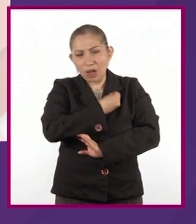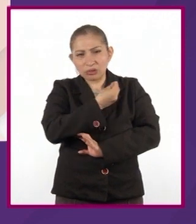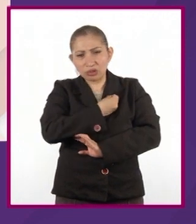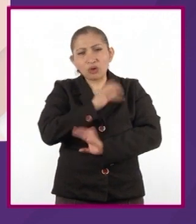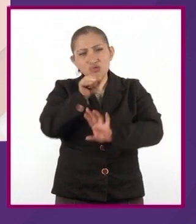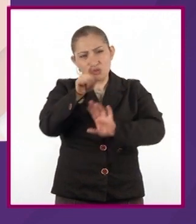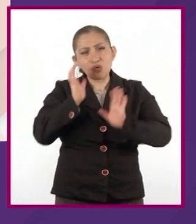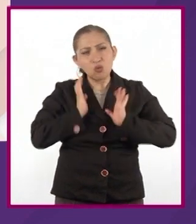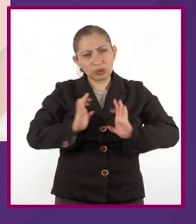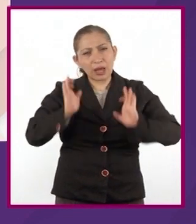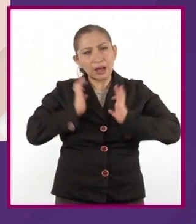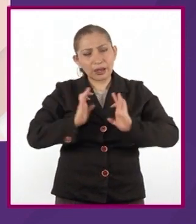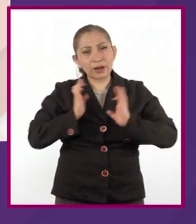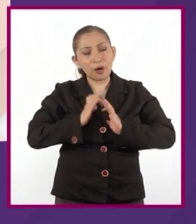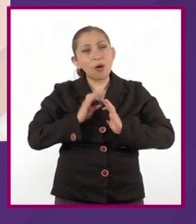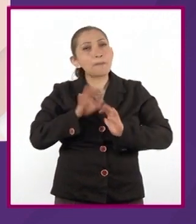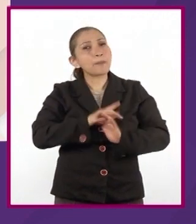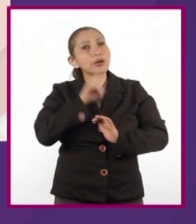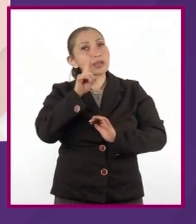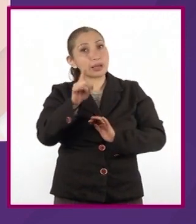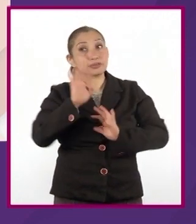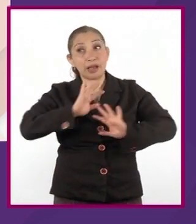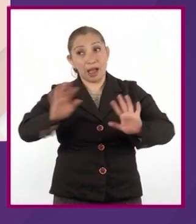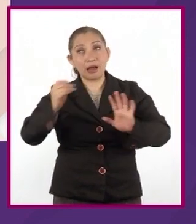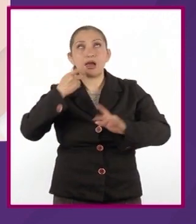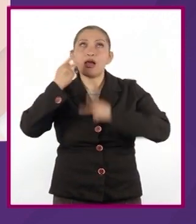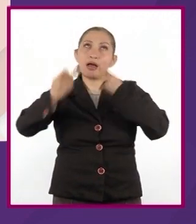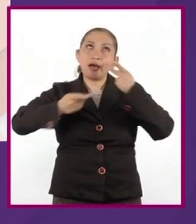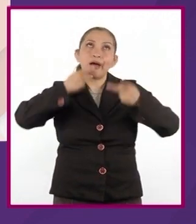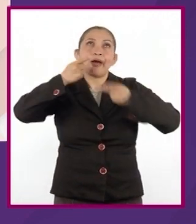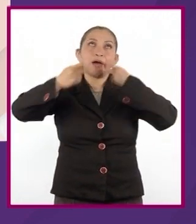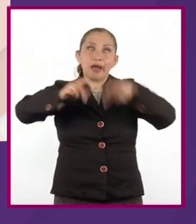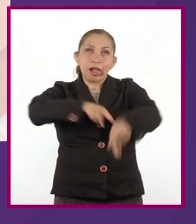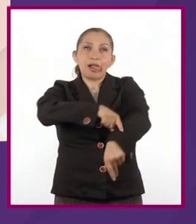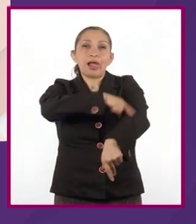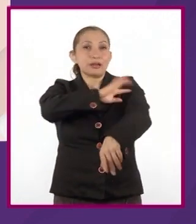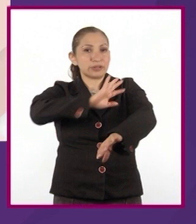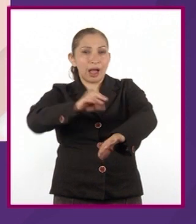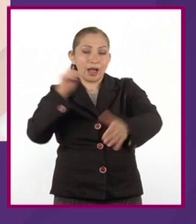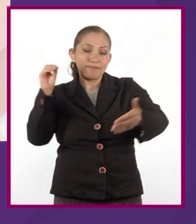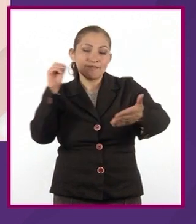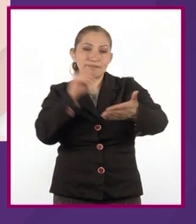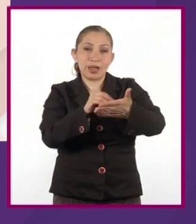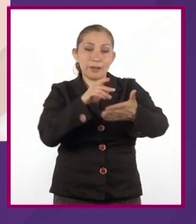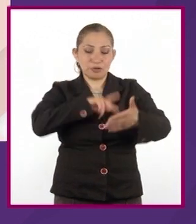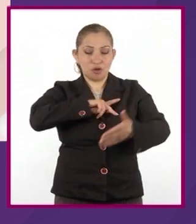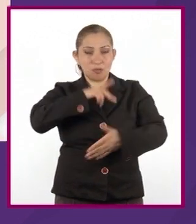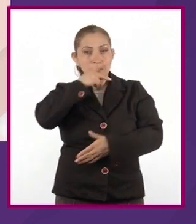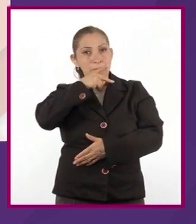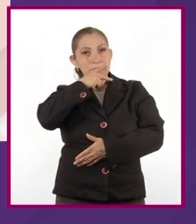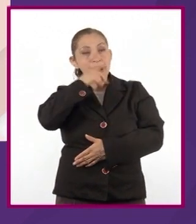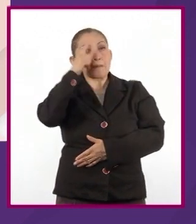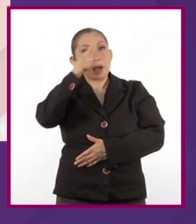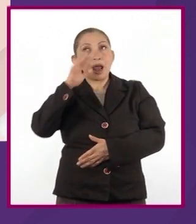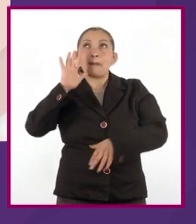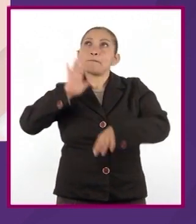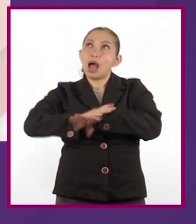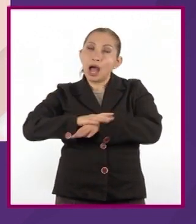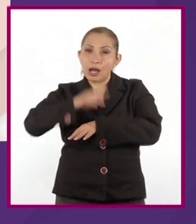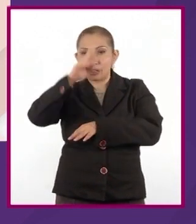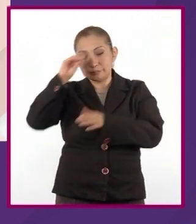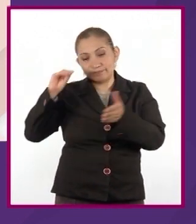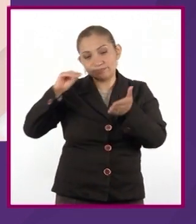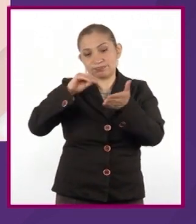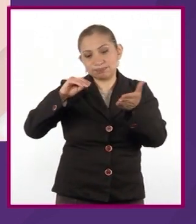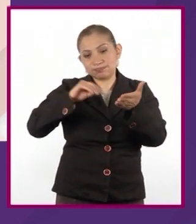Estate tranquilo, porque bastantes rollos debo pegarte ya en mi oficio de padre como para añadir otros